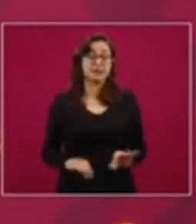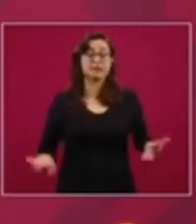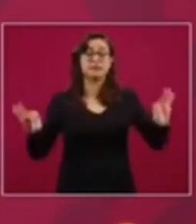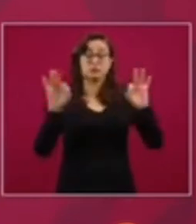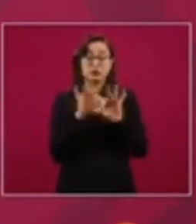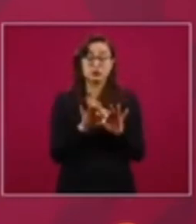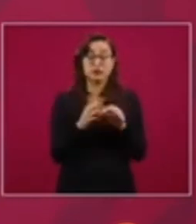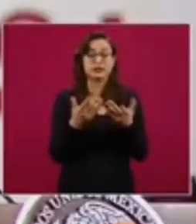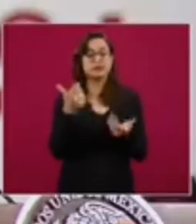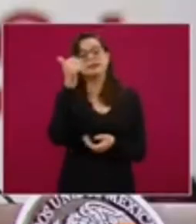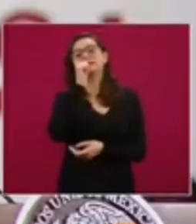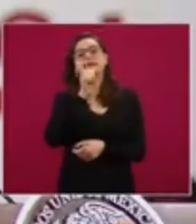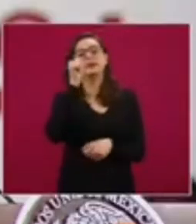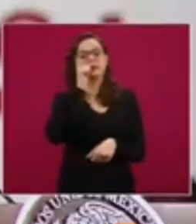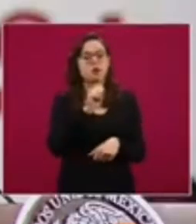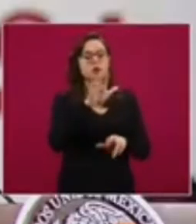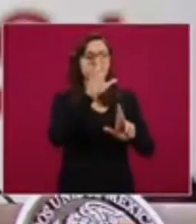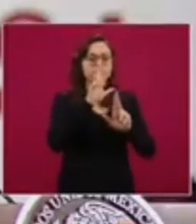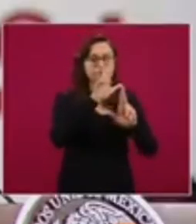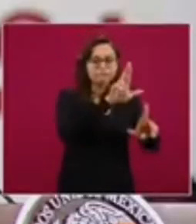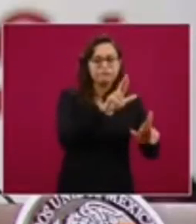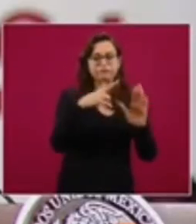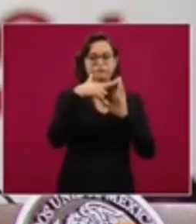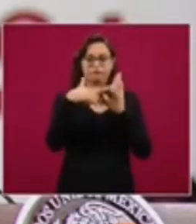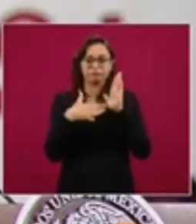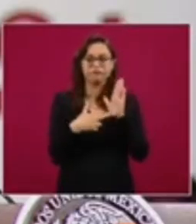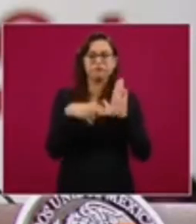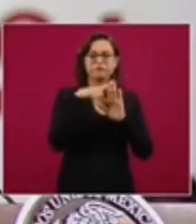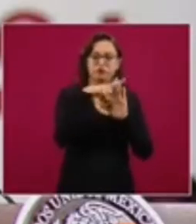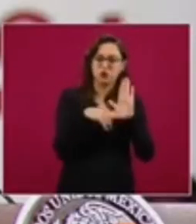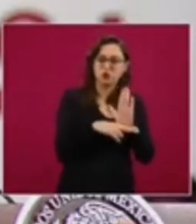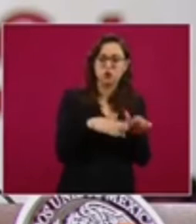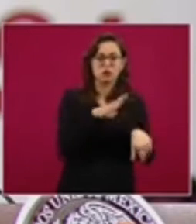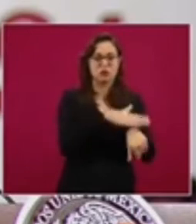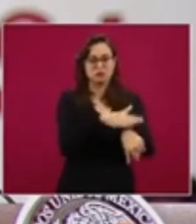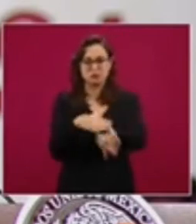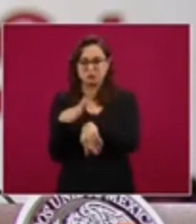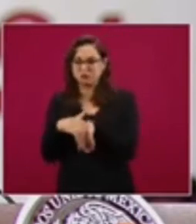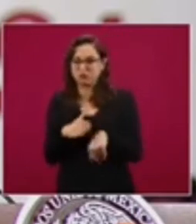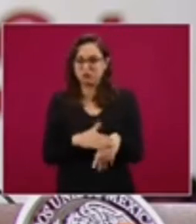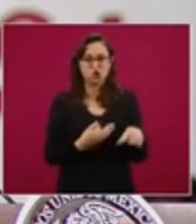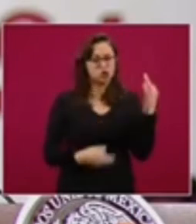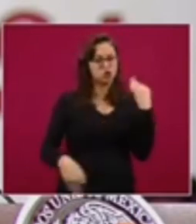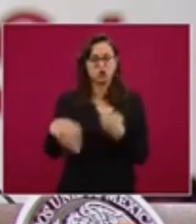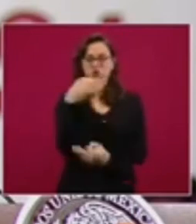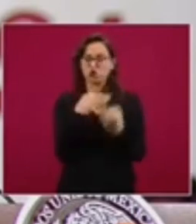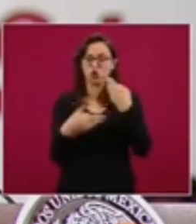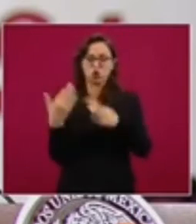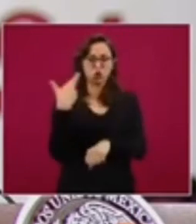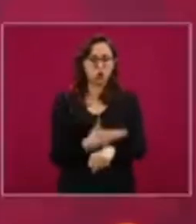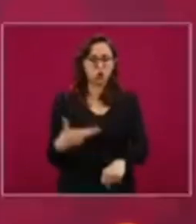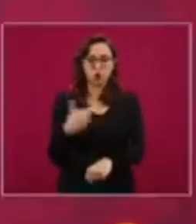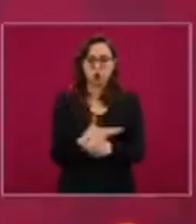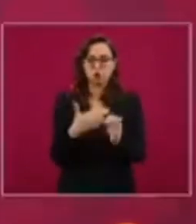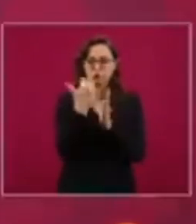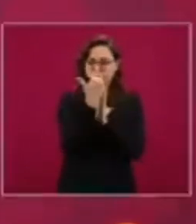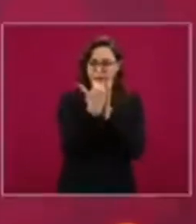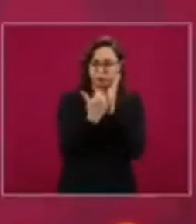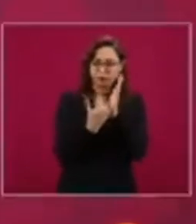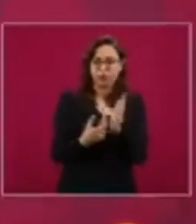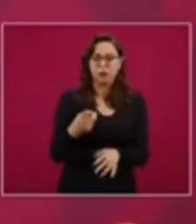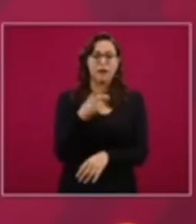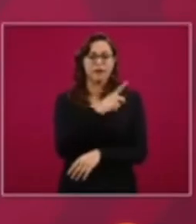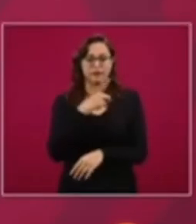siempre de estar constantemente respetando las normas, las leyes y cualquier regulación a la que estemos nosotros impuestos